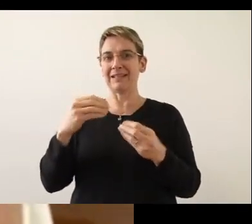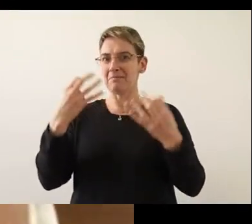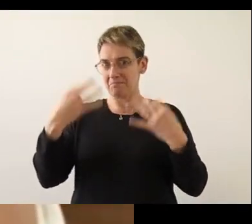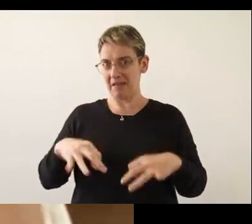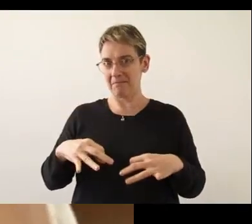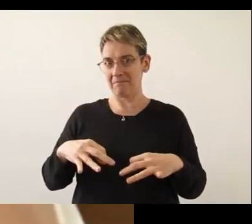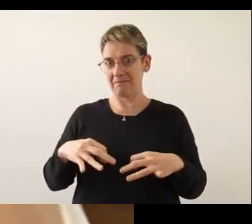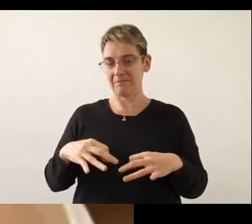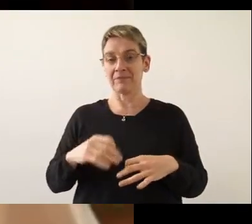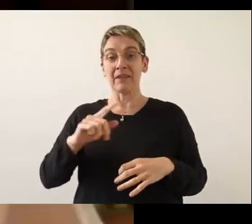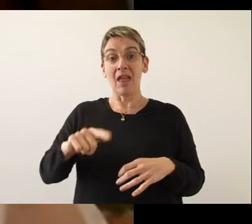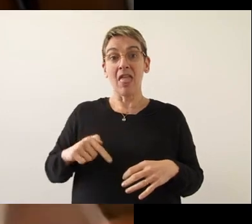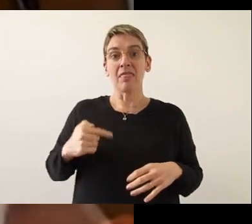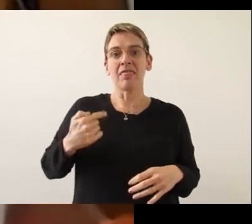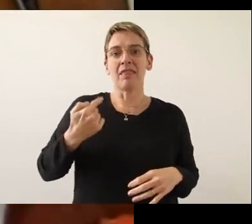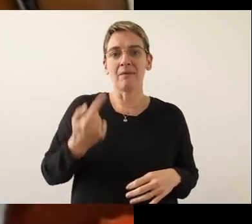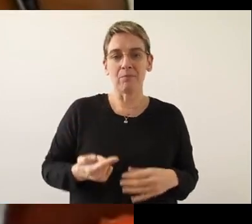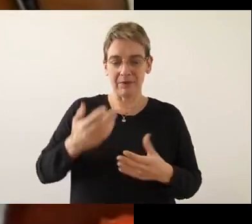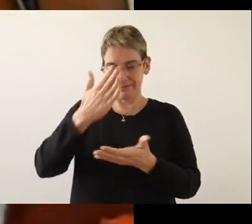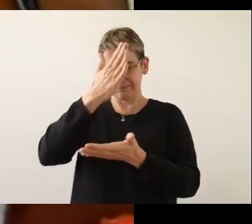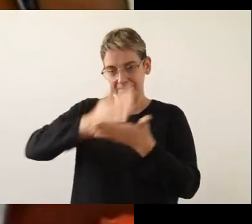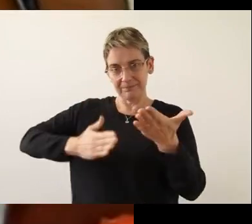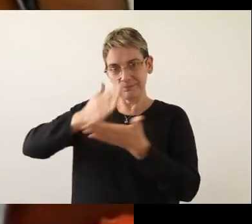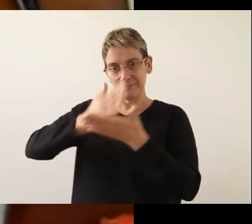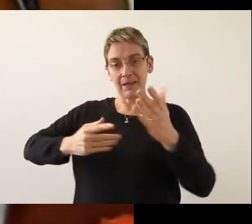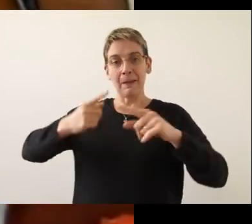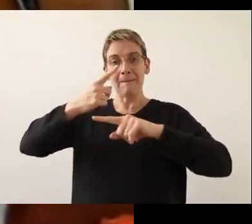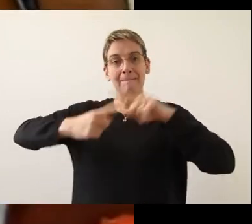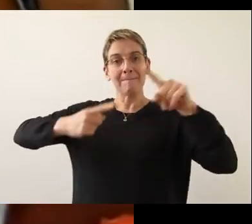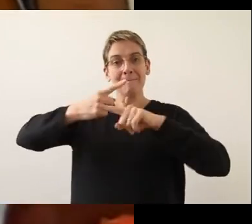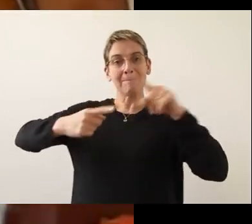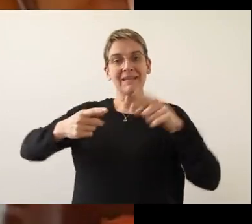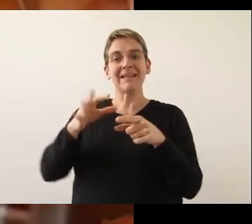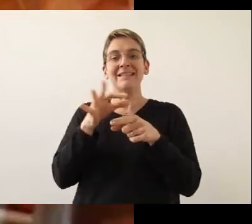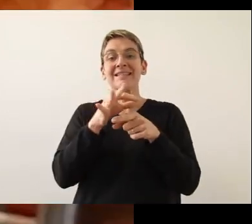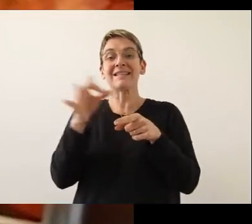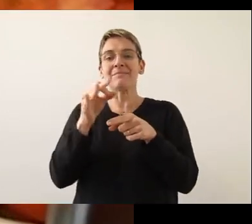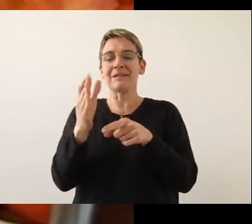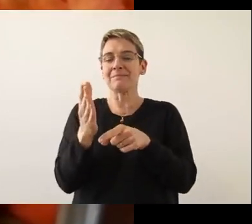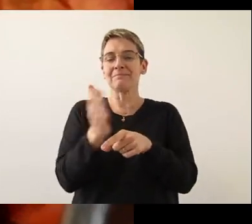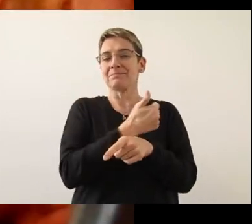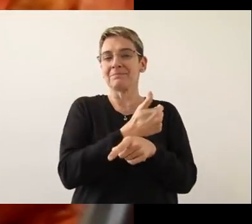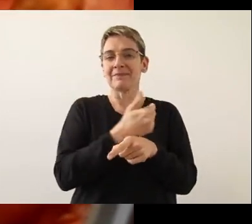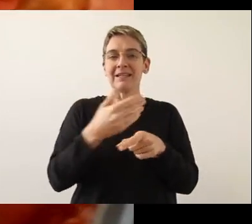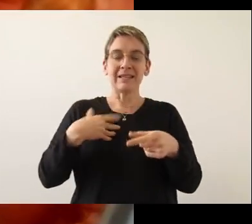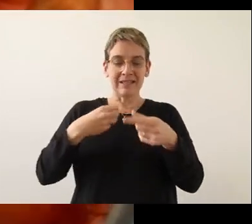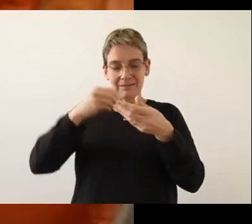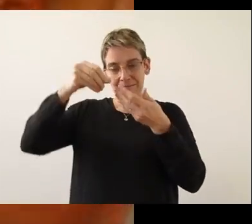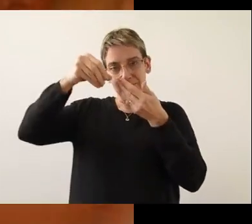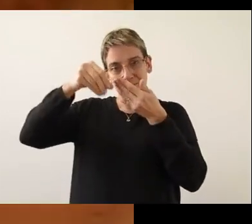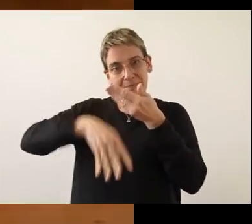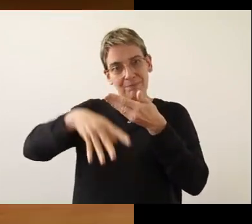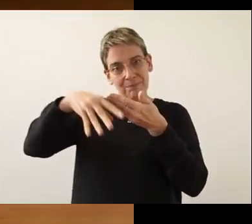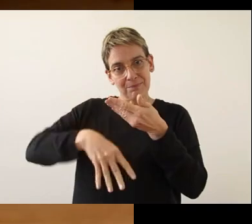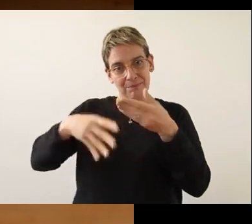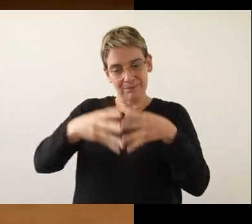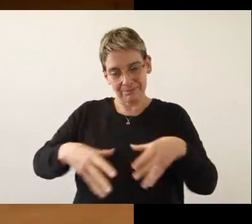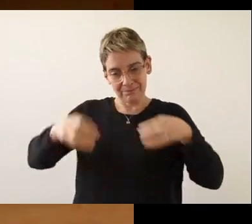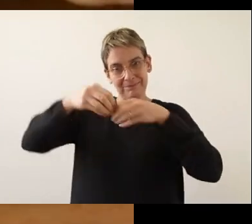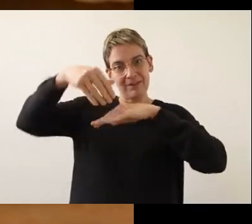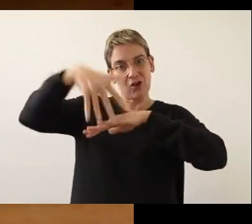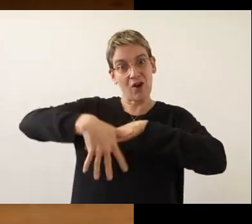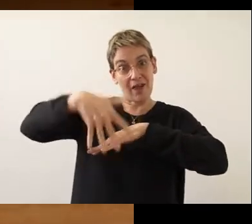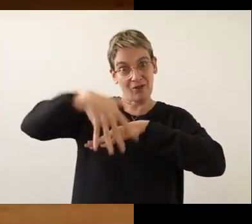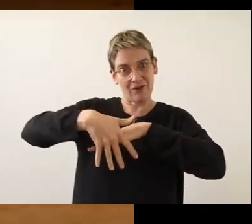bien maduros. Luego lo partimos por la mitad retirando las semillas y escurriendo luego